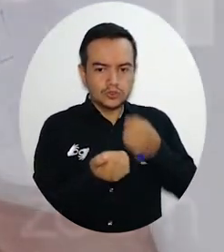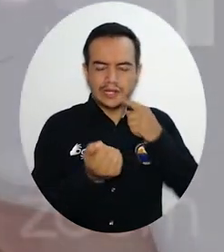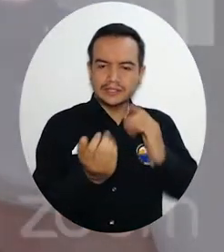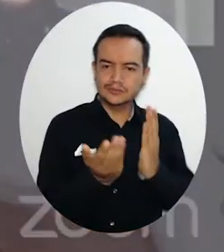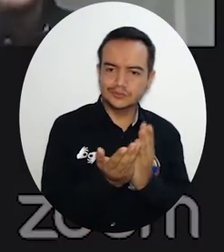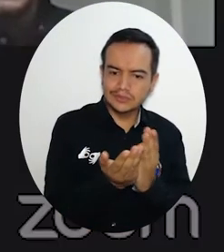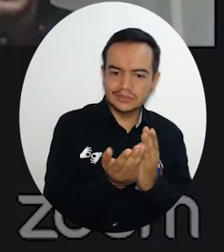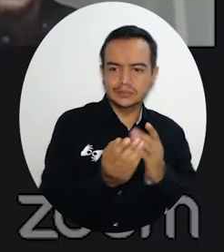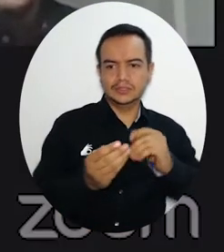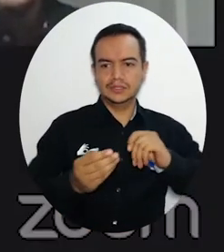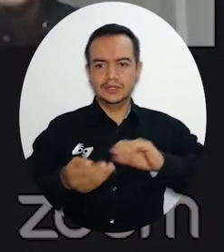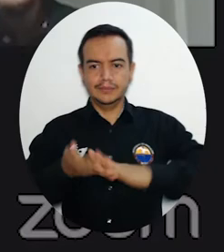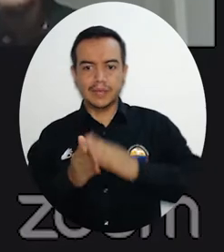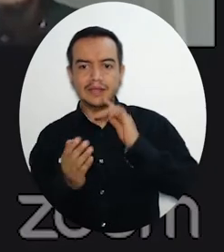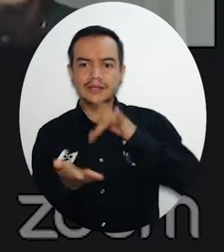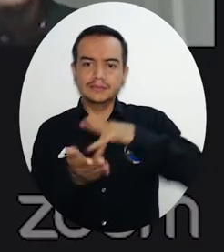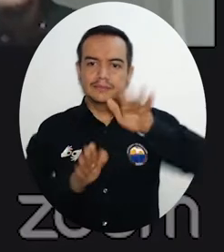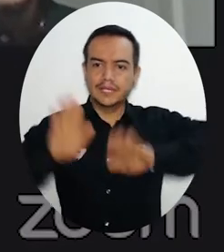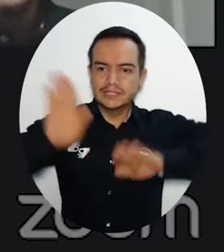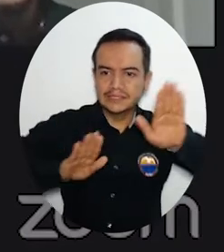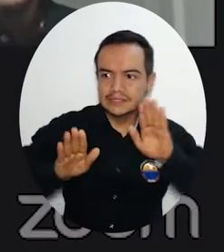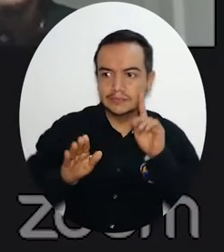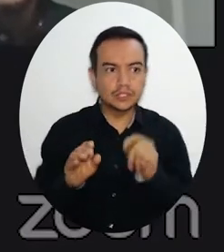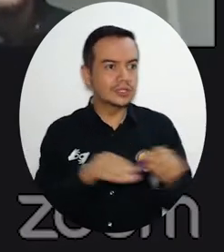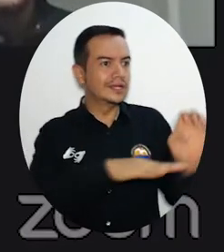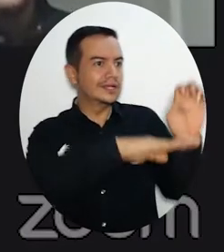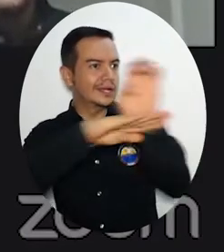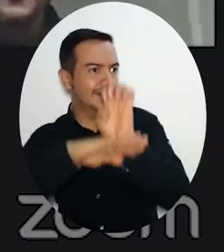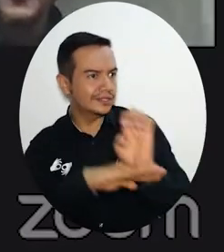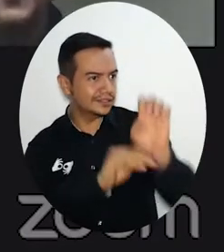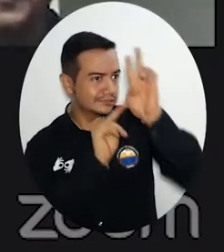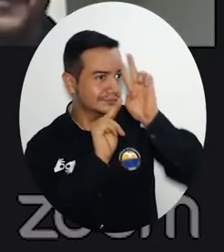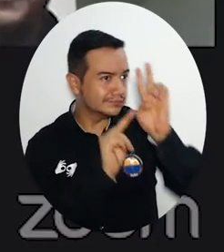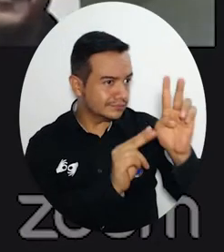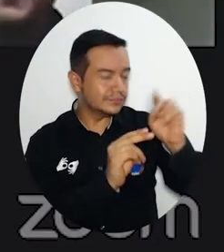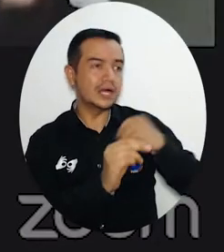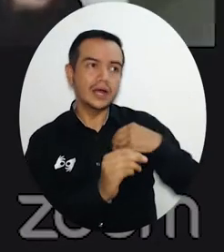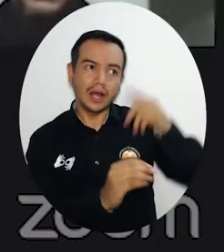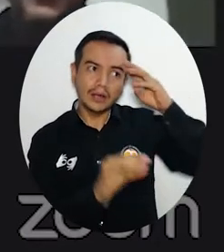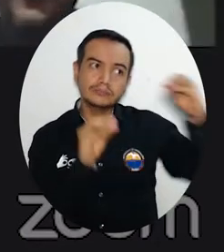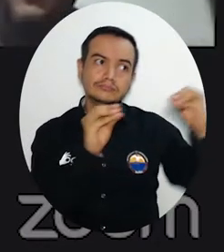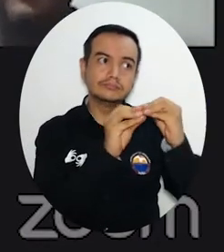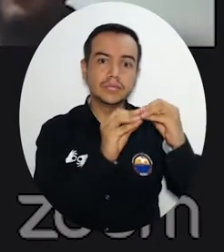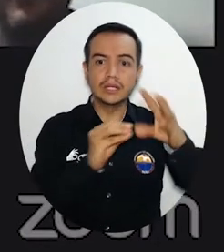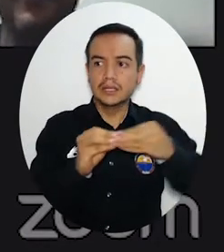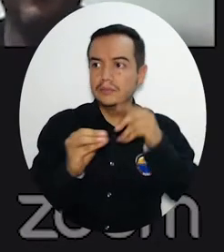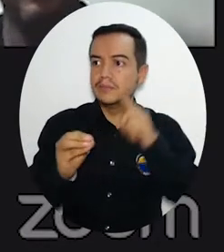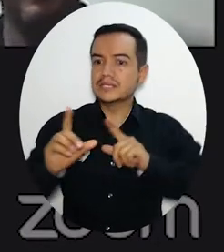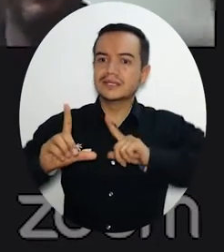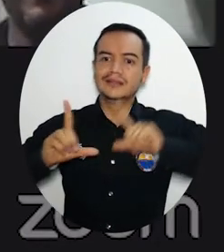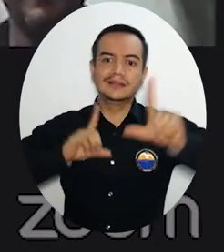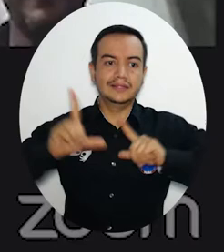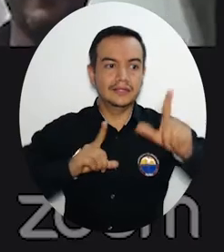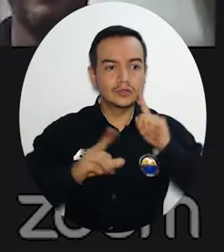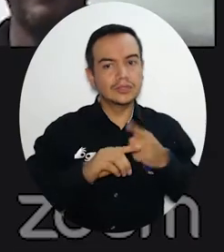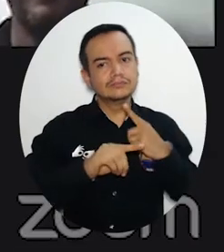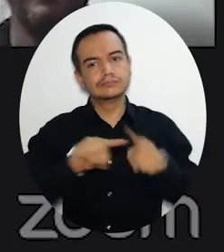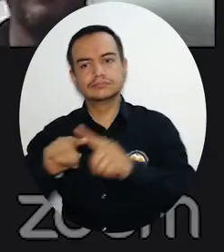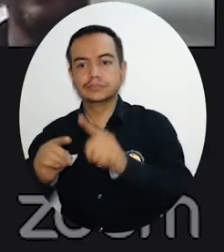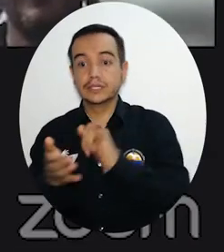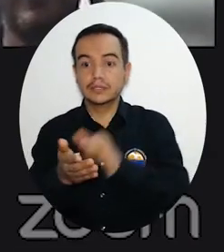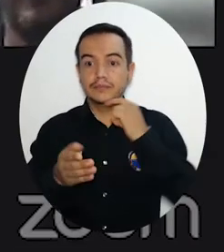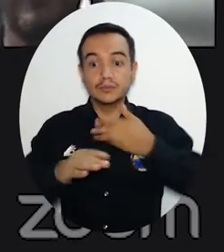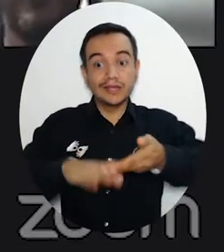participación ciudadana, la credibilidad en las instituciones y los nuevos liderazgos, que fueron postuladas previamente y socializadas en el